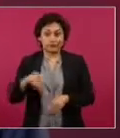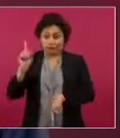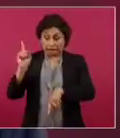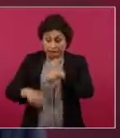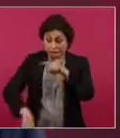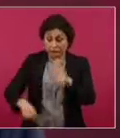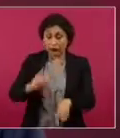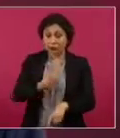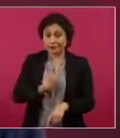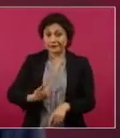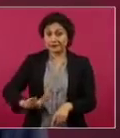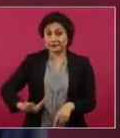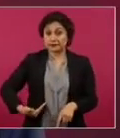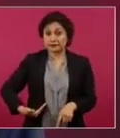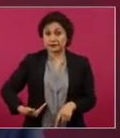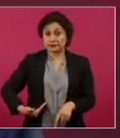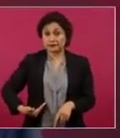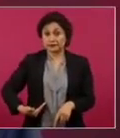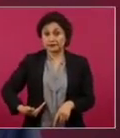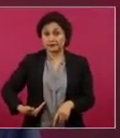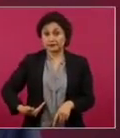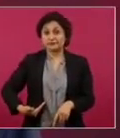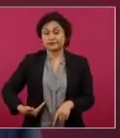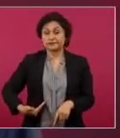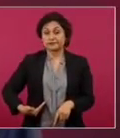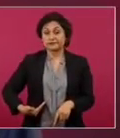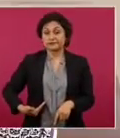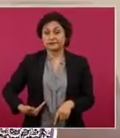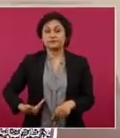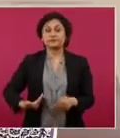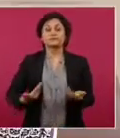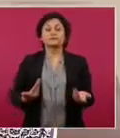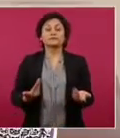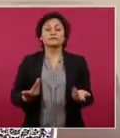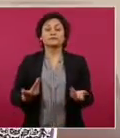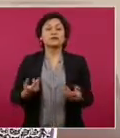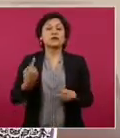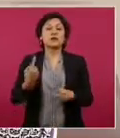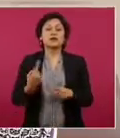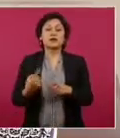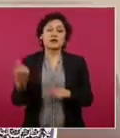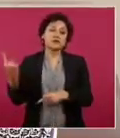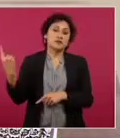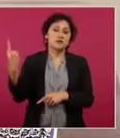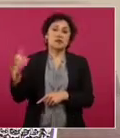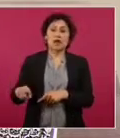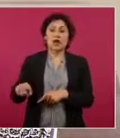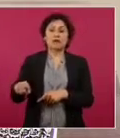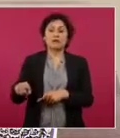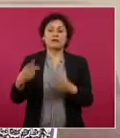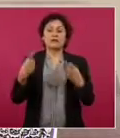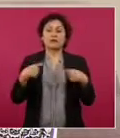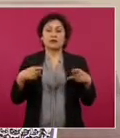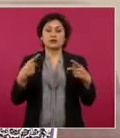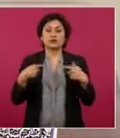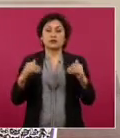por consigna de los potentados